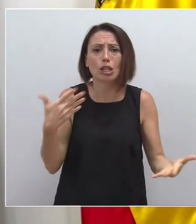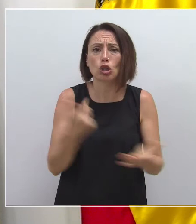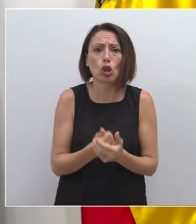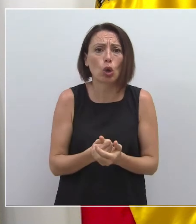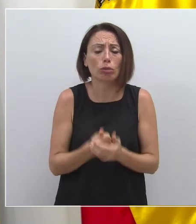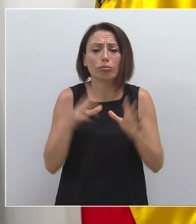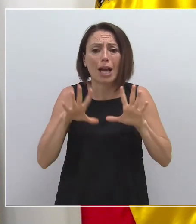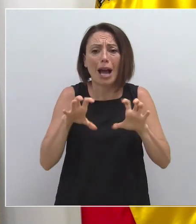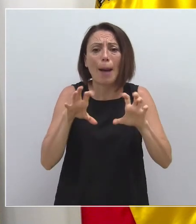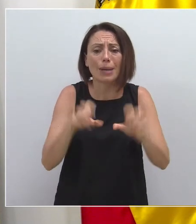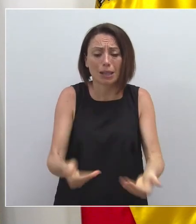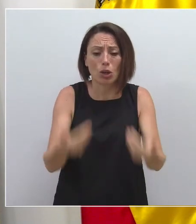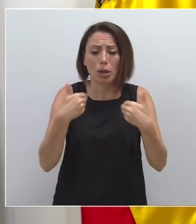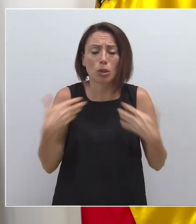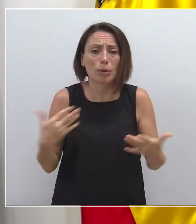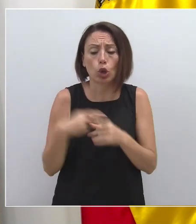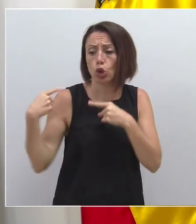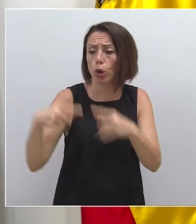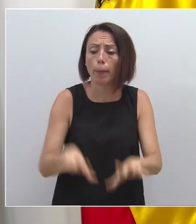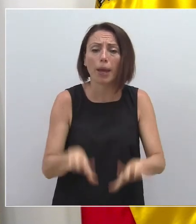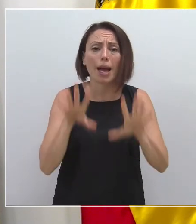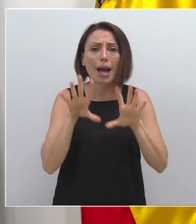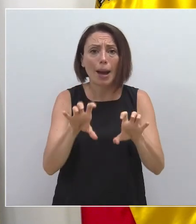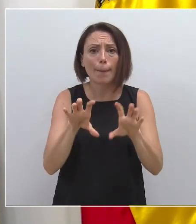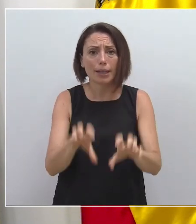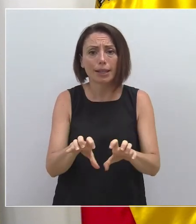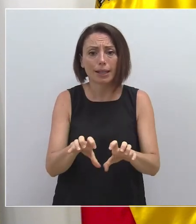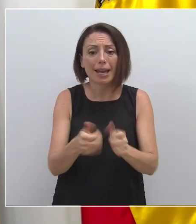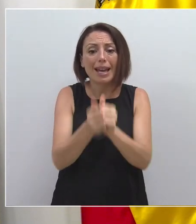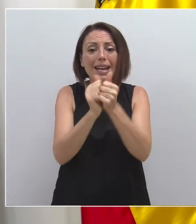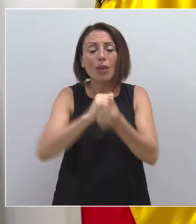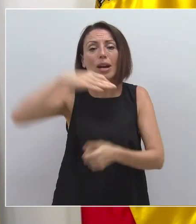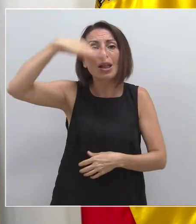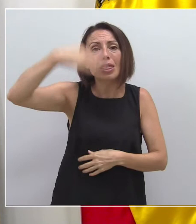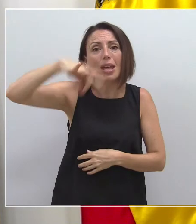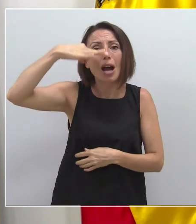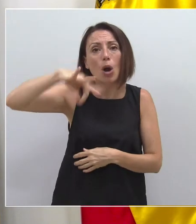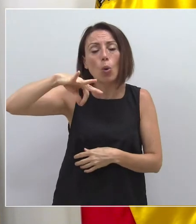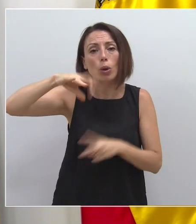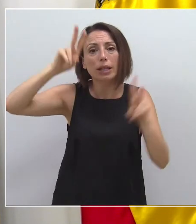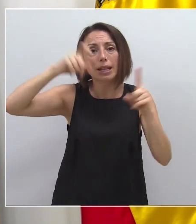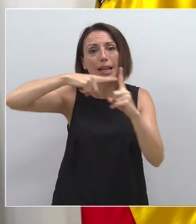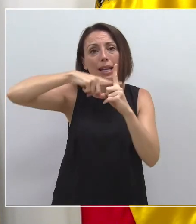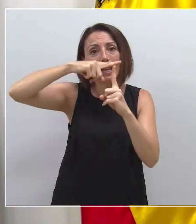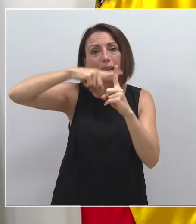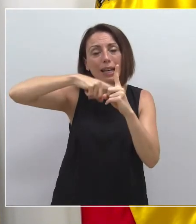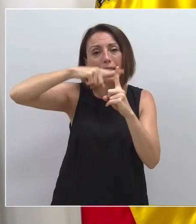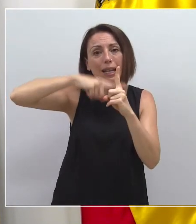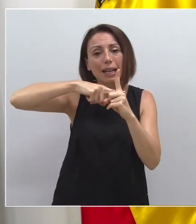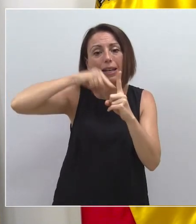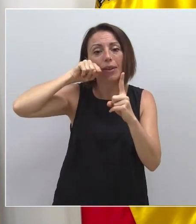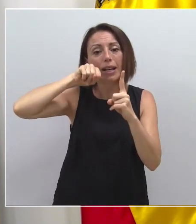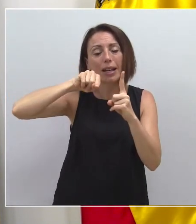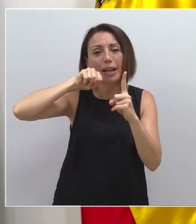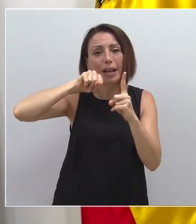todos los responsables vamos aprendiendo día a día. La única referencia que existe respecto a nivel dientel, a partir del cual